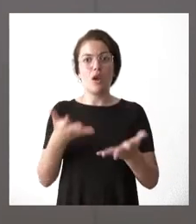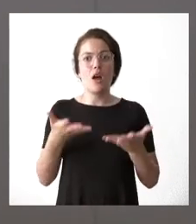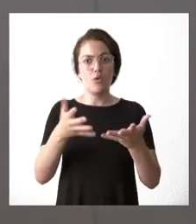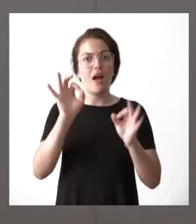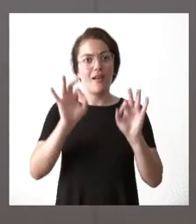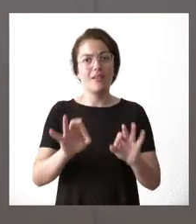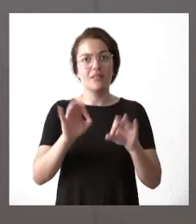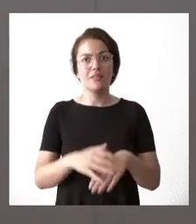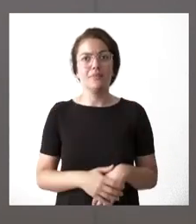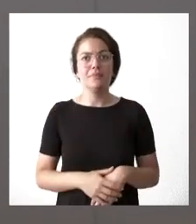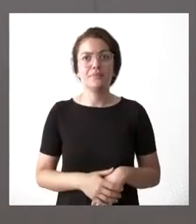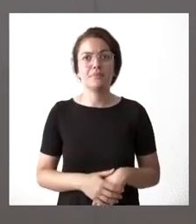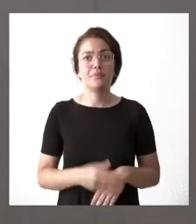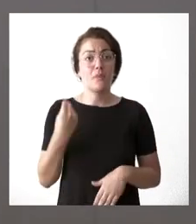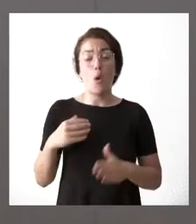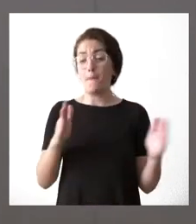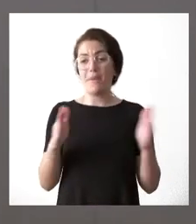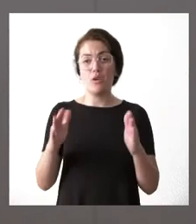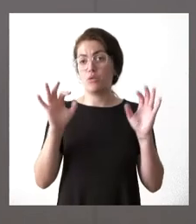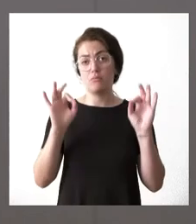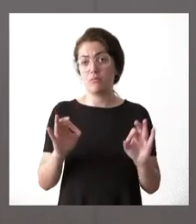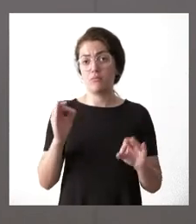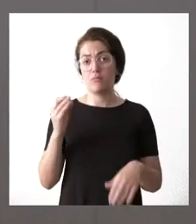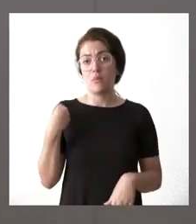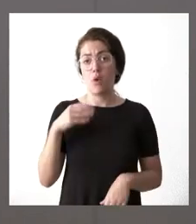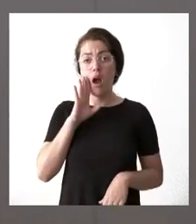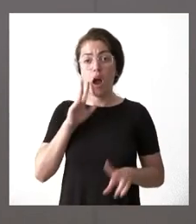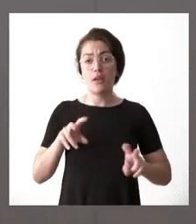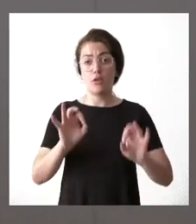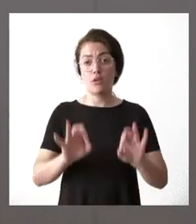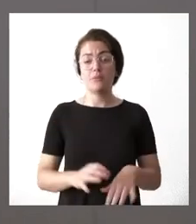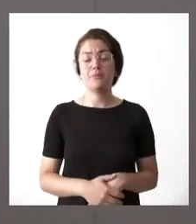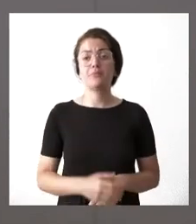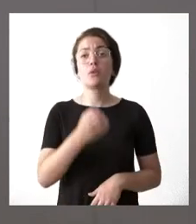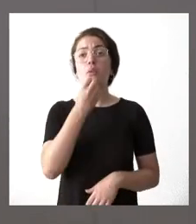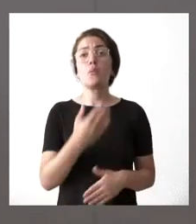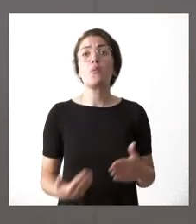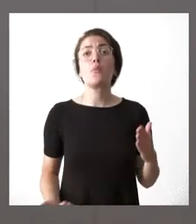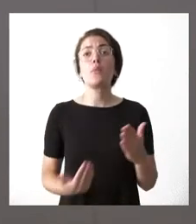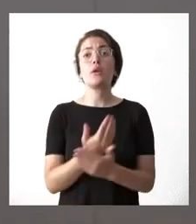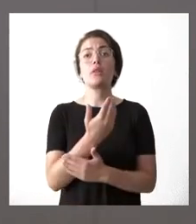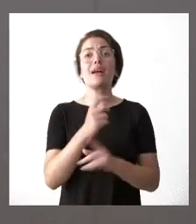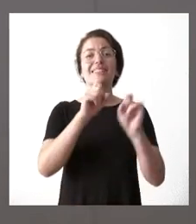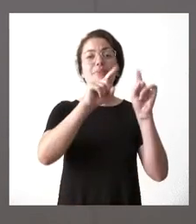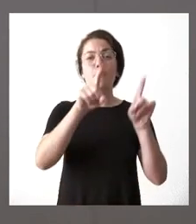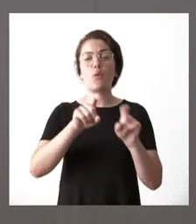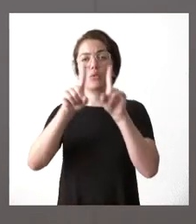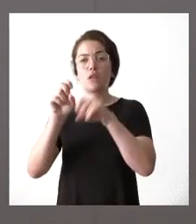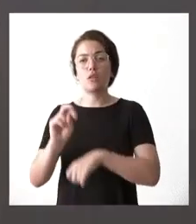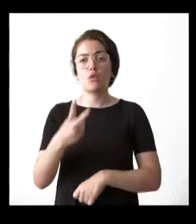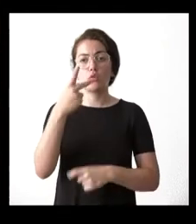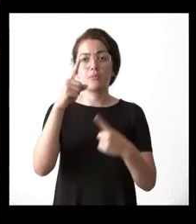son por el mismo periodo el que hubiera estado establecido inicialmente Sí, buenos días de nuevo yo tenía dos cuestiones en primer lugar